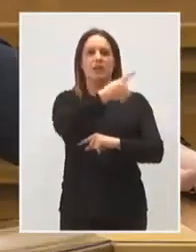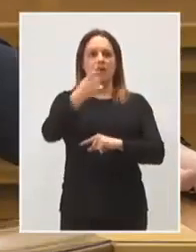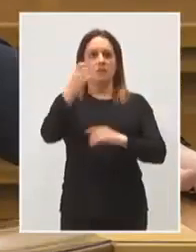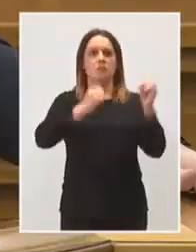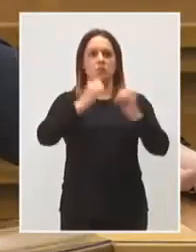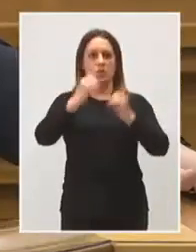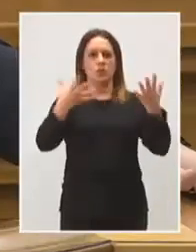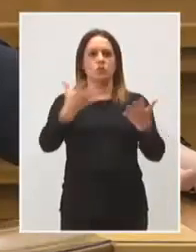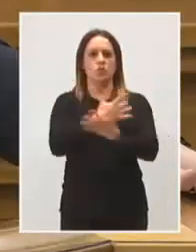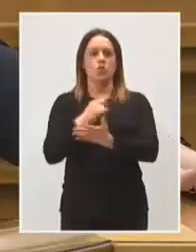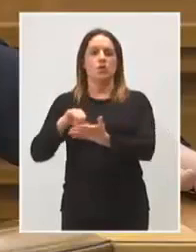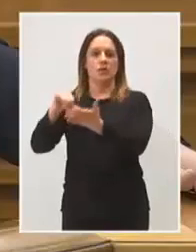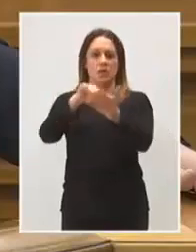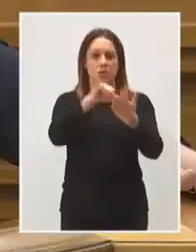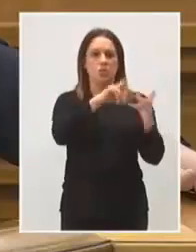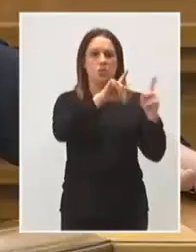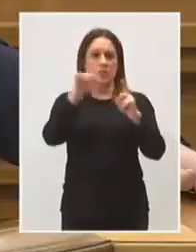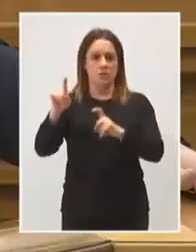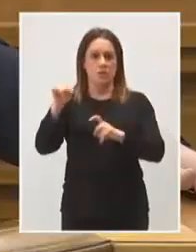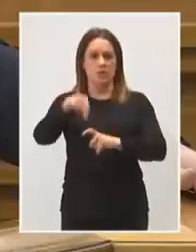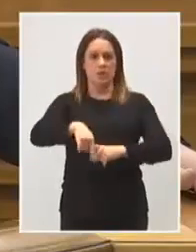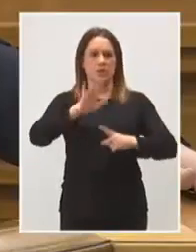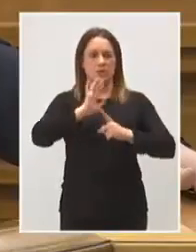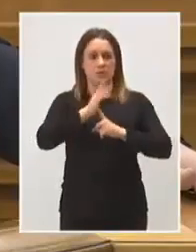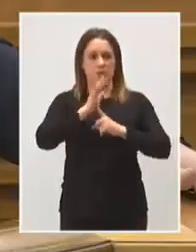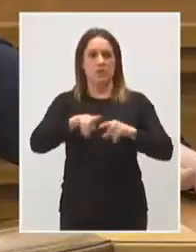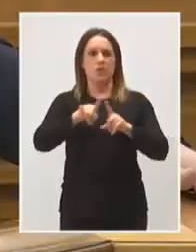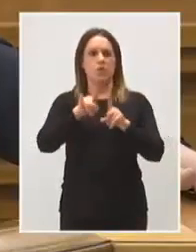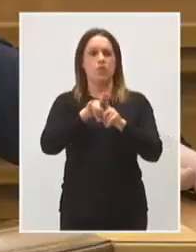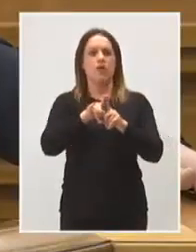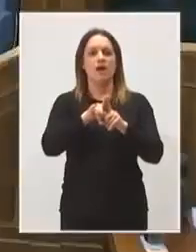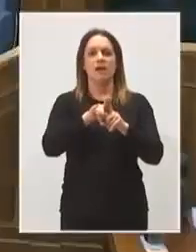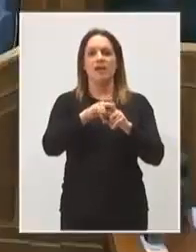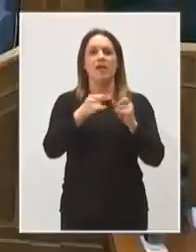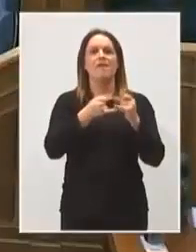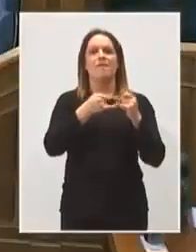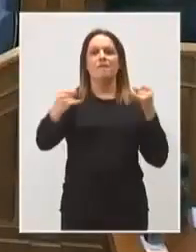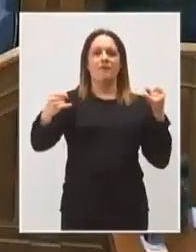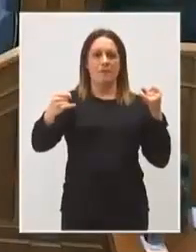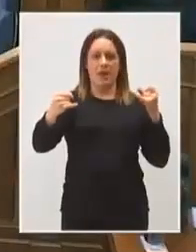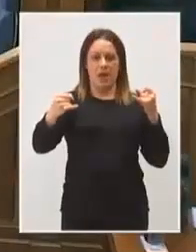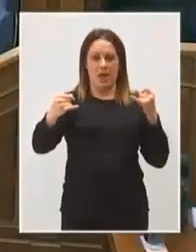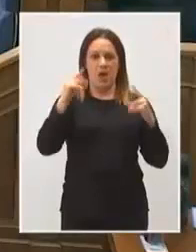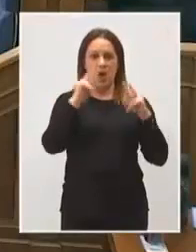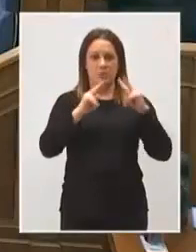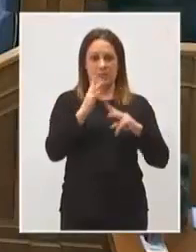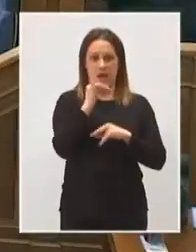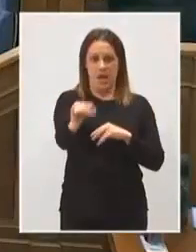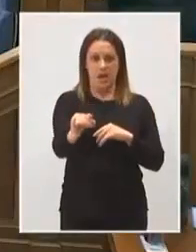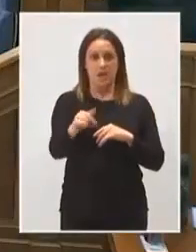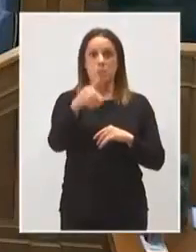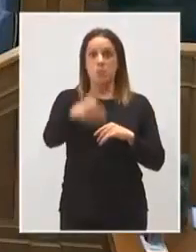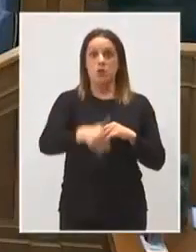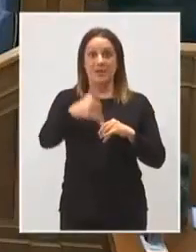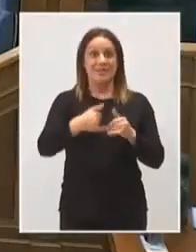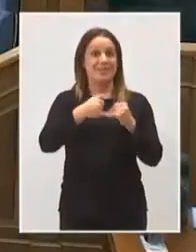todos los centros educativos de Castilla-La Mancha tienen fibra óptica. Esto es muy importante, porque nos olvidamos de los cables